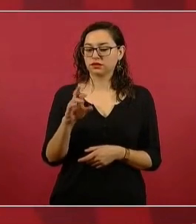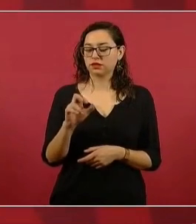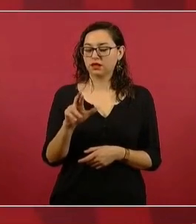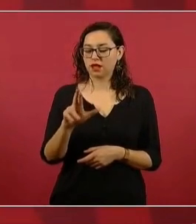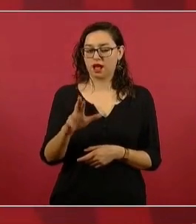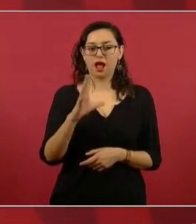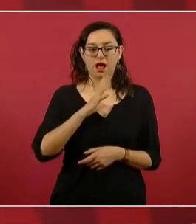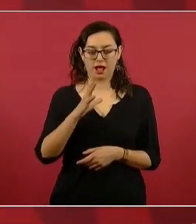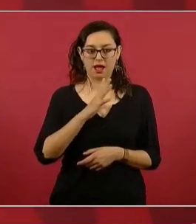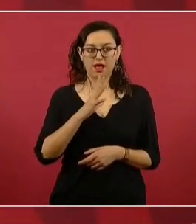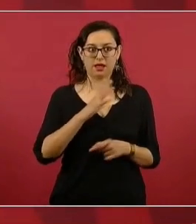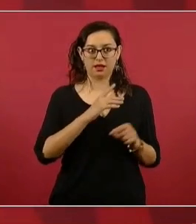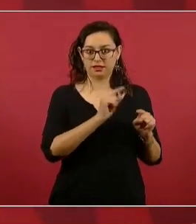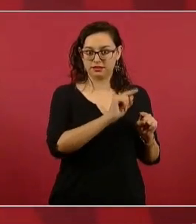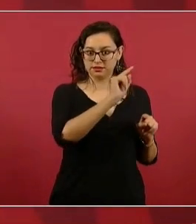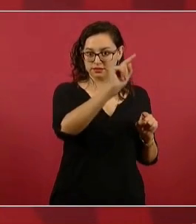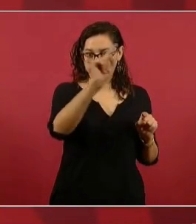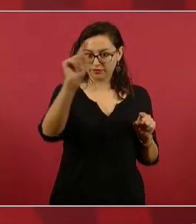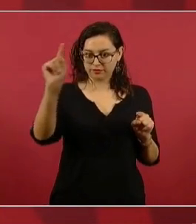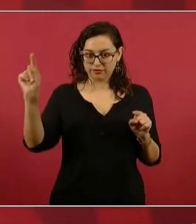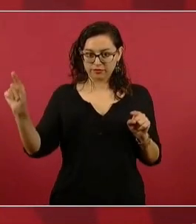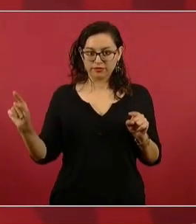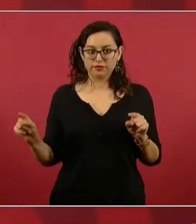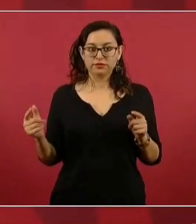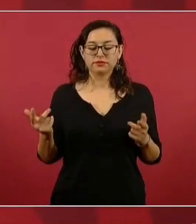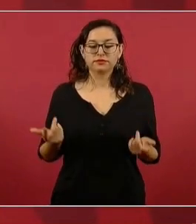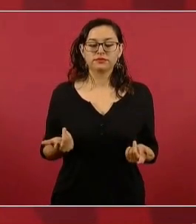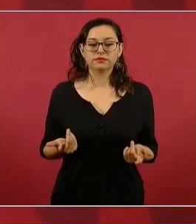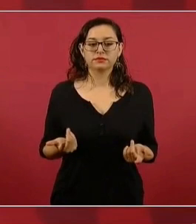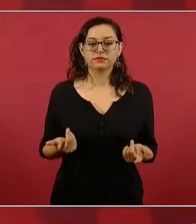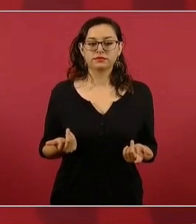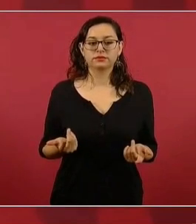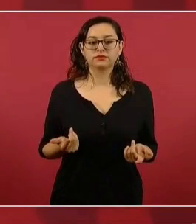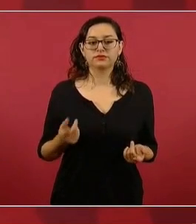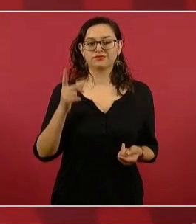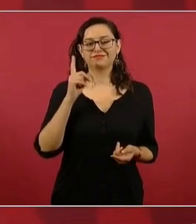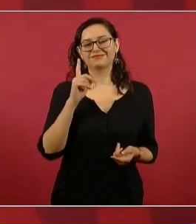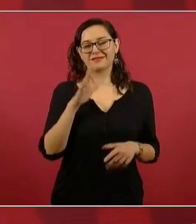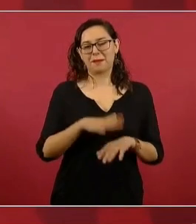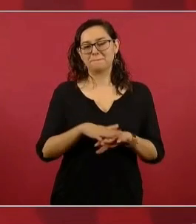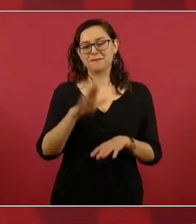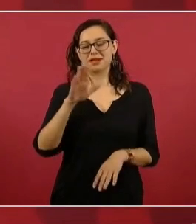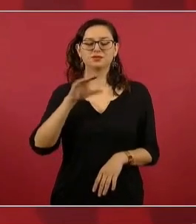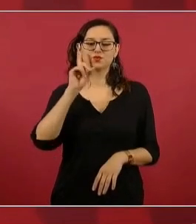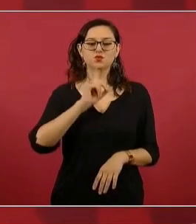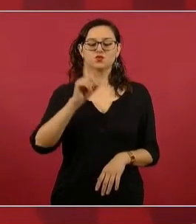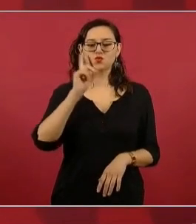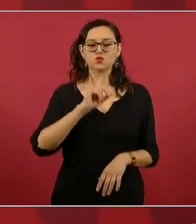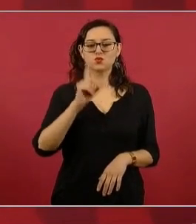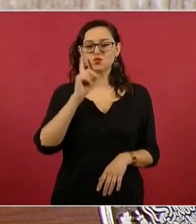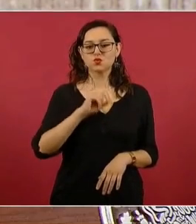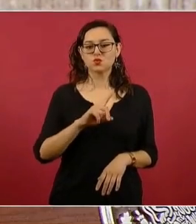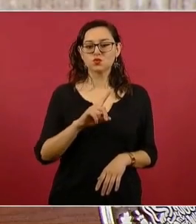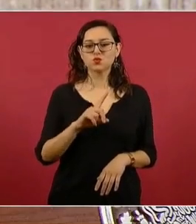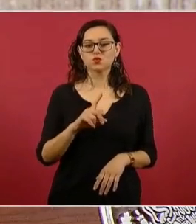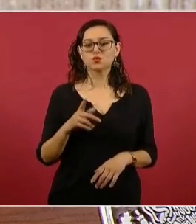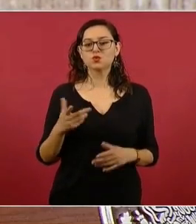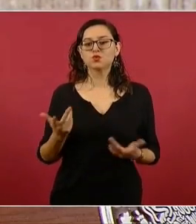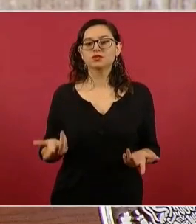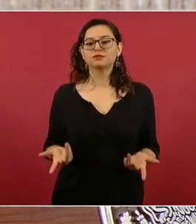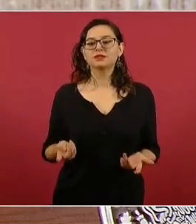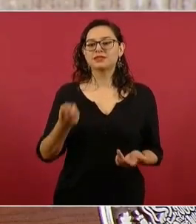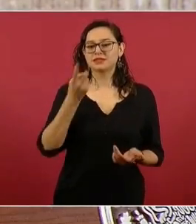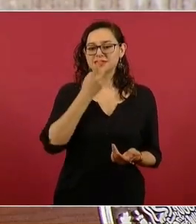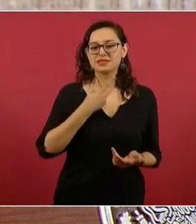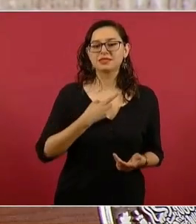las señoras que nos digan si